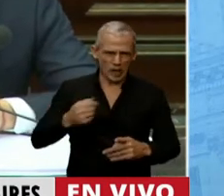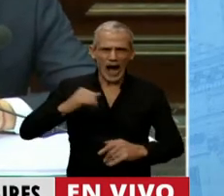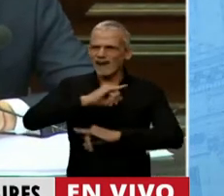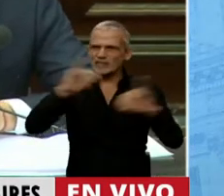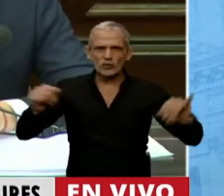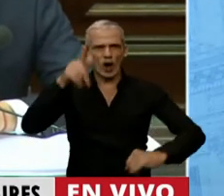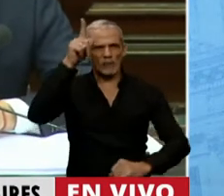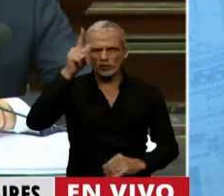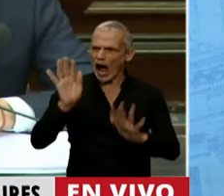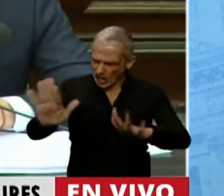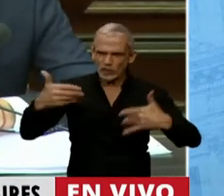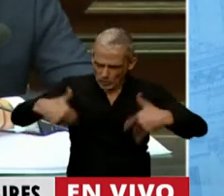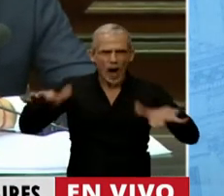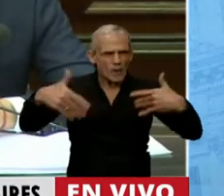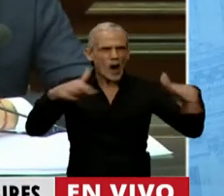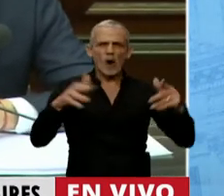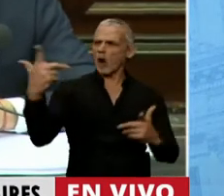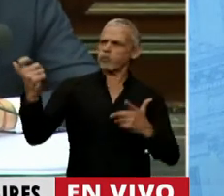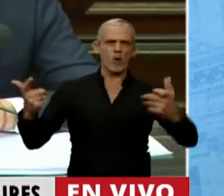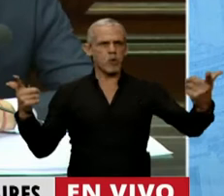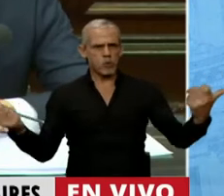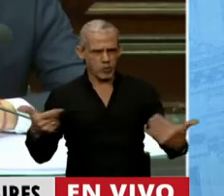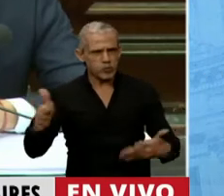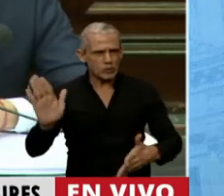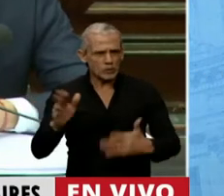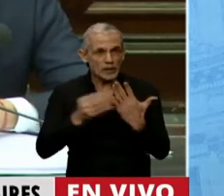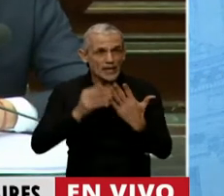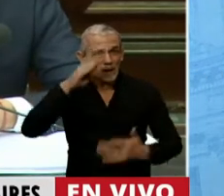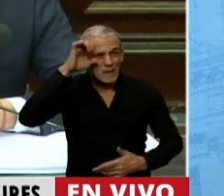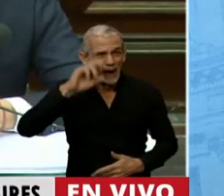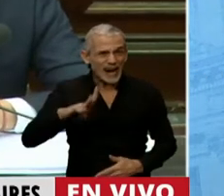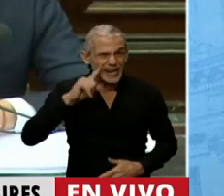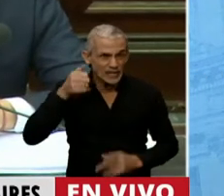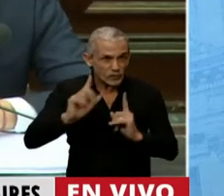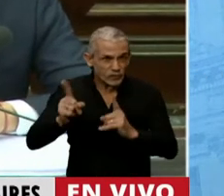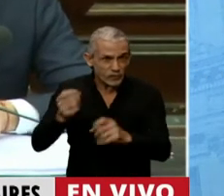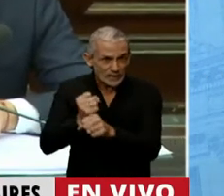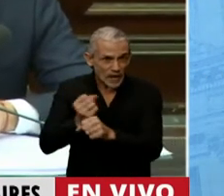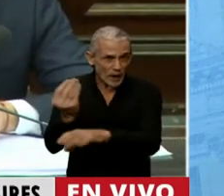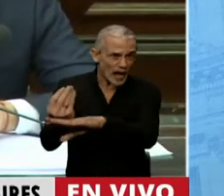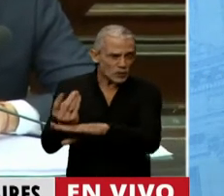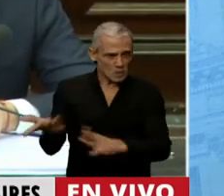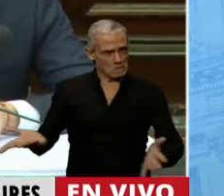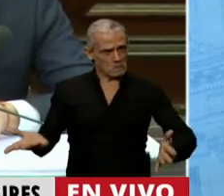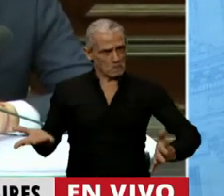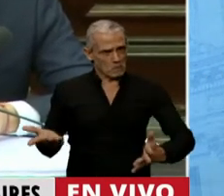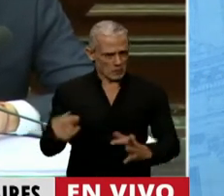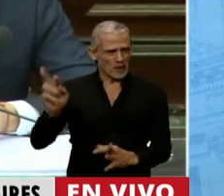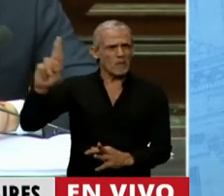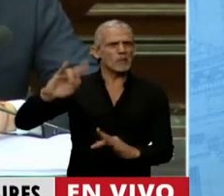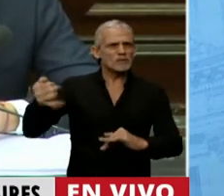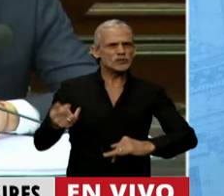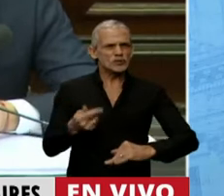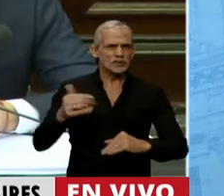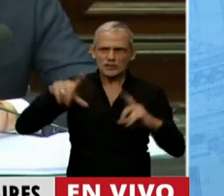efectivos que sigan actuando y se lo sigue manteniendo en el cargo. Entonces, ¿hasta cuándo se va a permitir que este